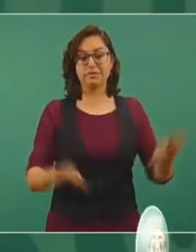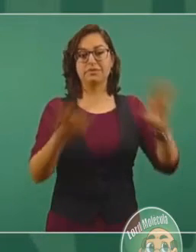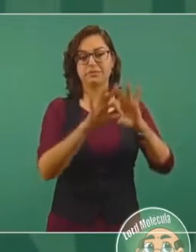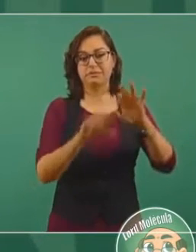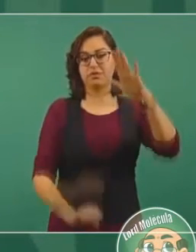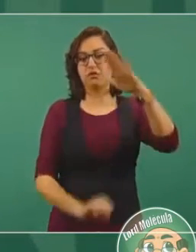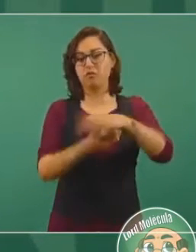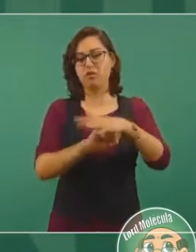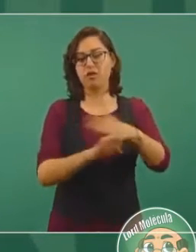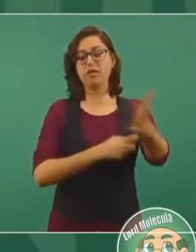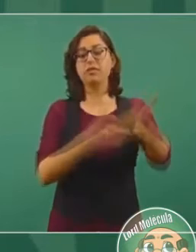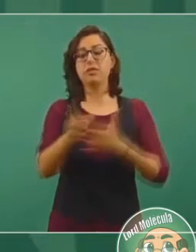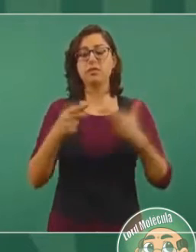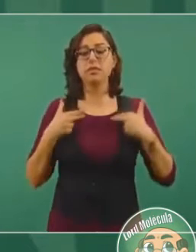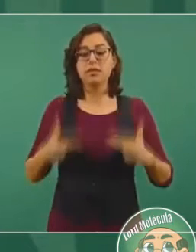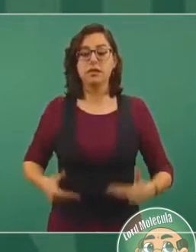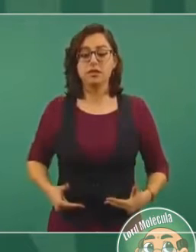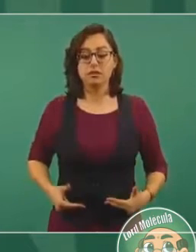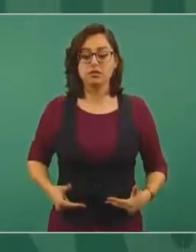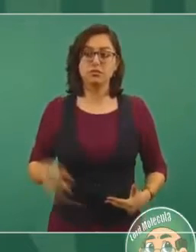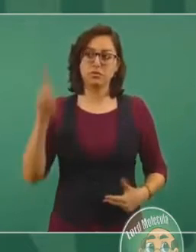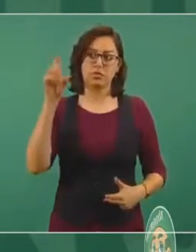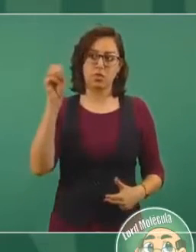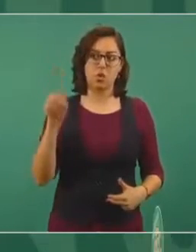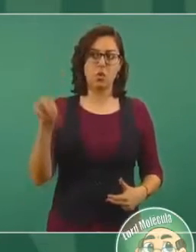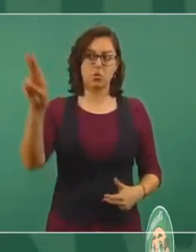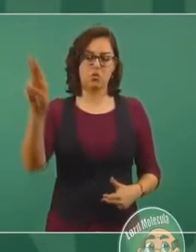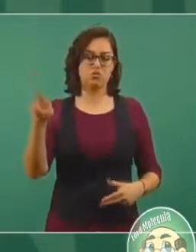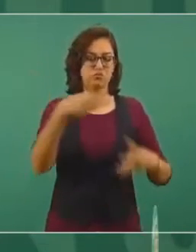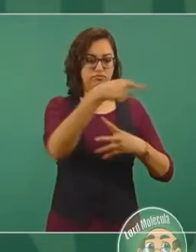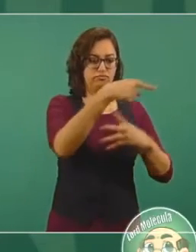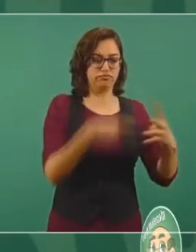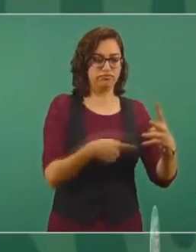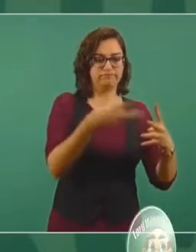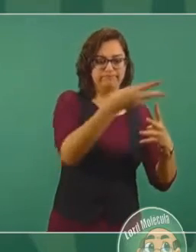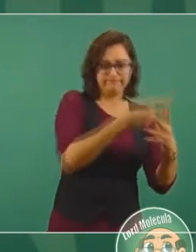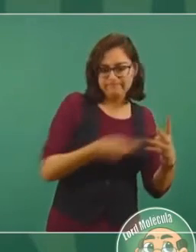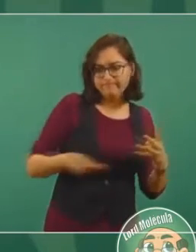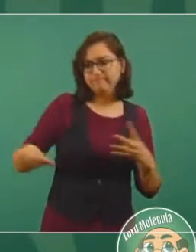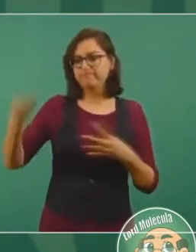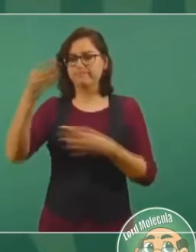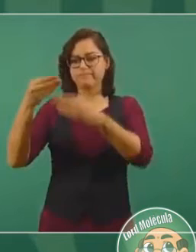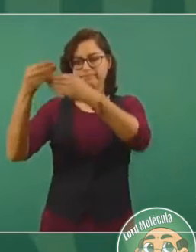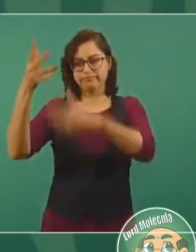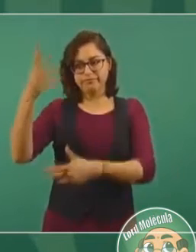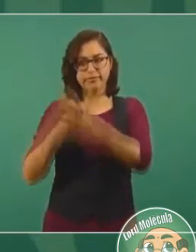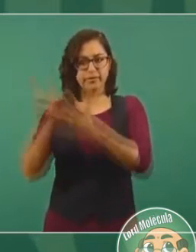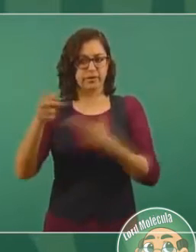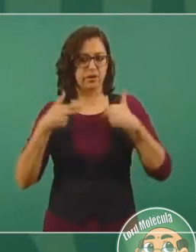humanos en la UNO, estas cuatro libertades.